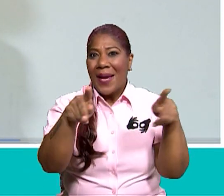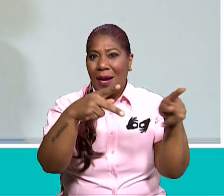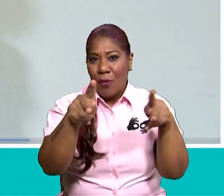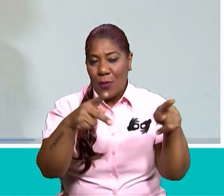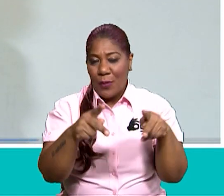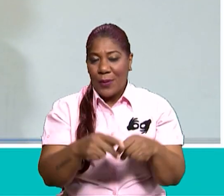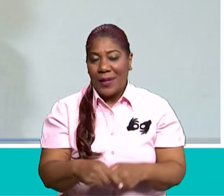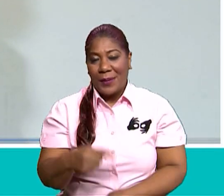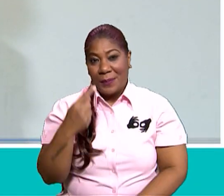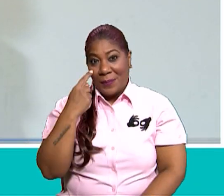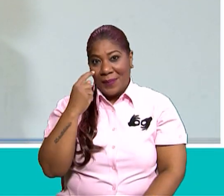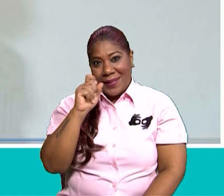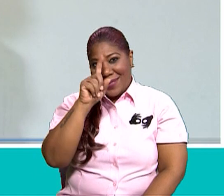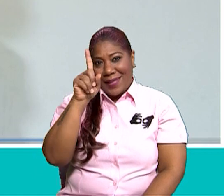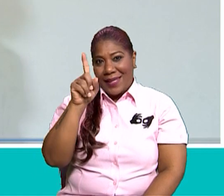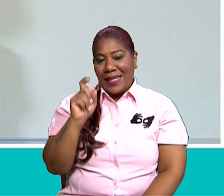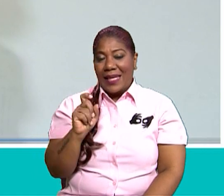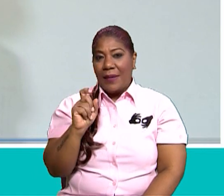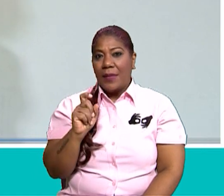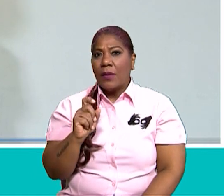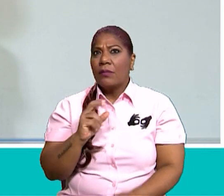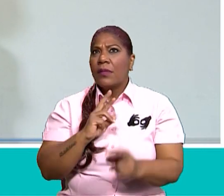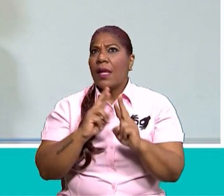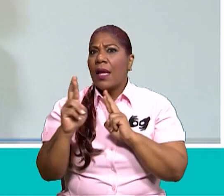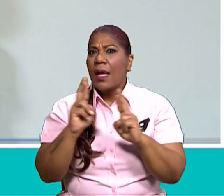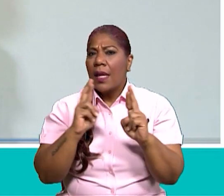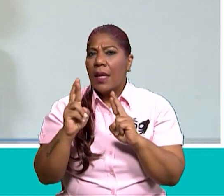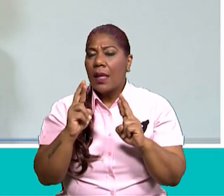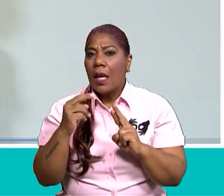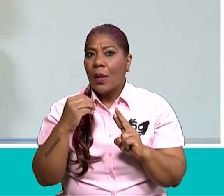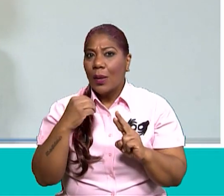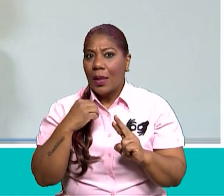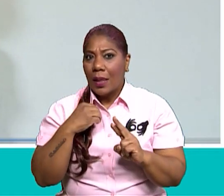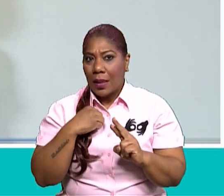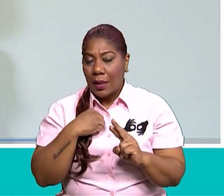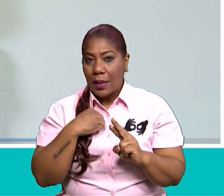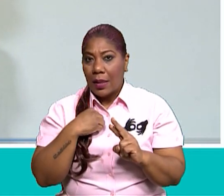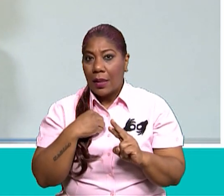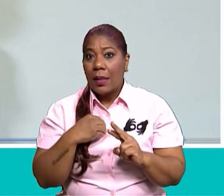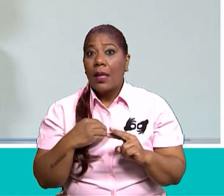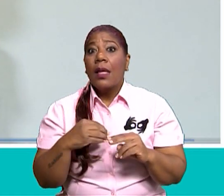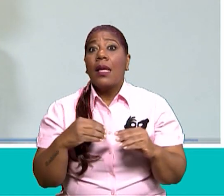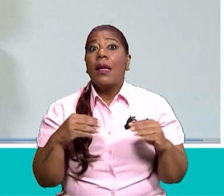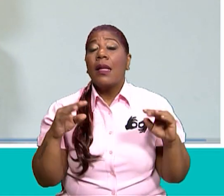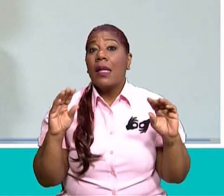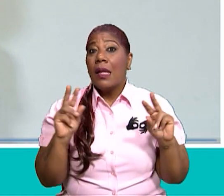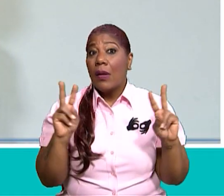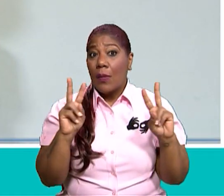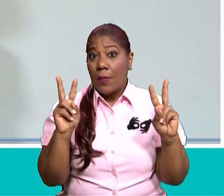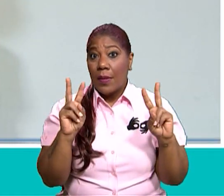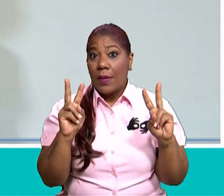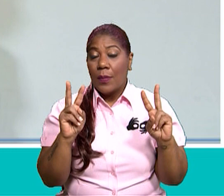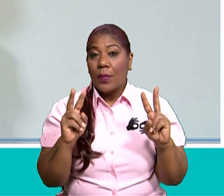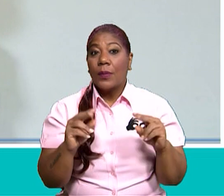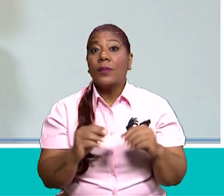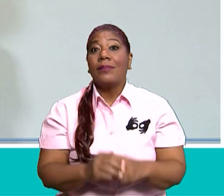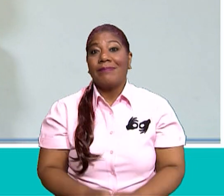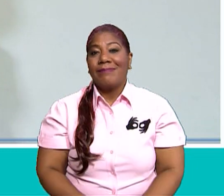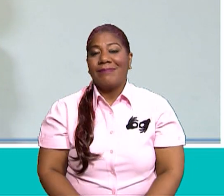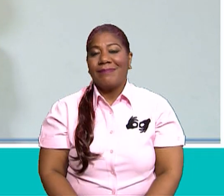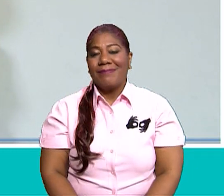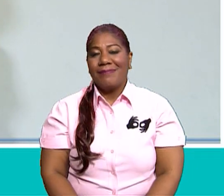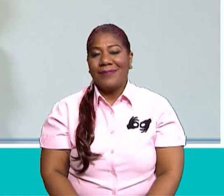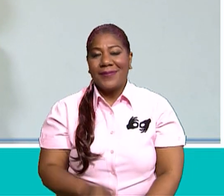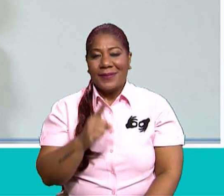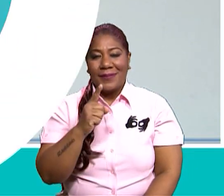mi pregunta es la siguiente. ¿Qué relaciones se dan entre los organismos que habitan dentro de los tratos del bosque? Espero su